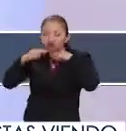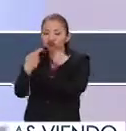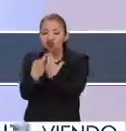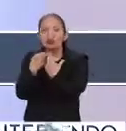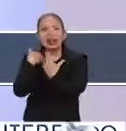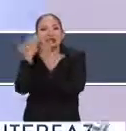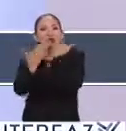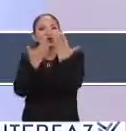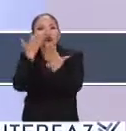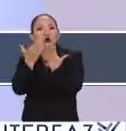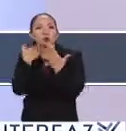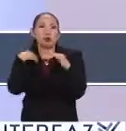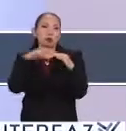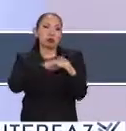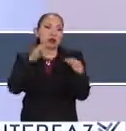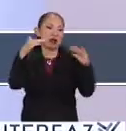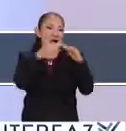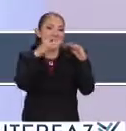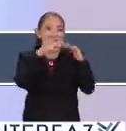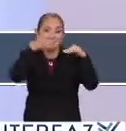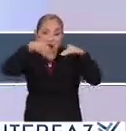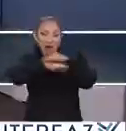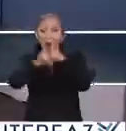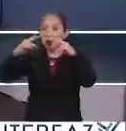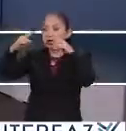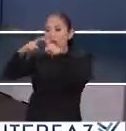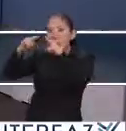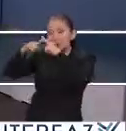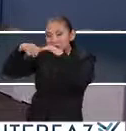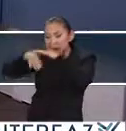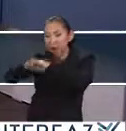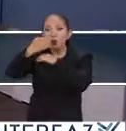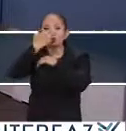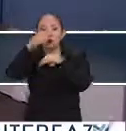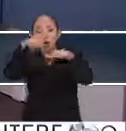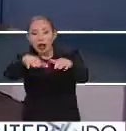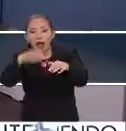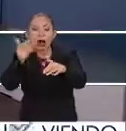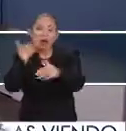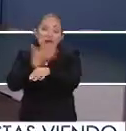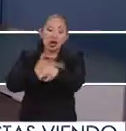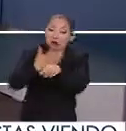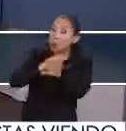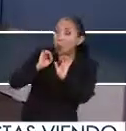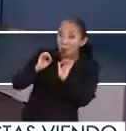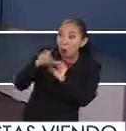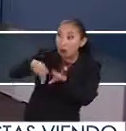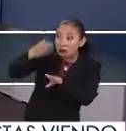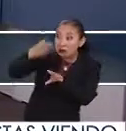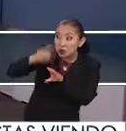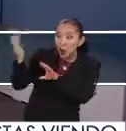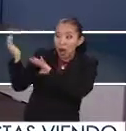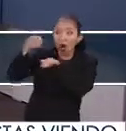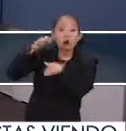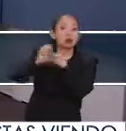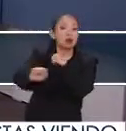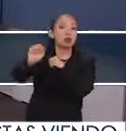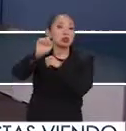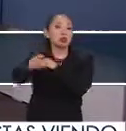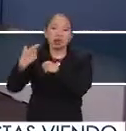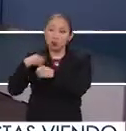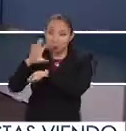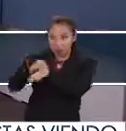son los ciclos de estudio? Puede ser una casa, puede ser una iglesia o una escuela que de pronto en las tardes no se utiliza los fines de semana también nos